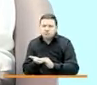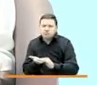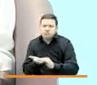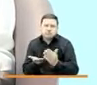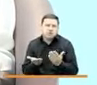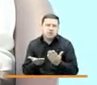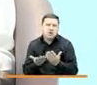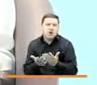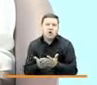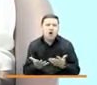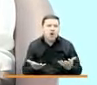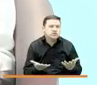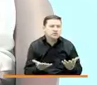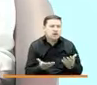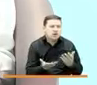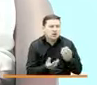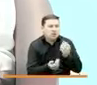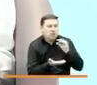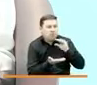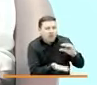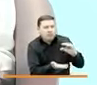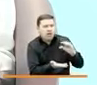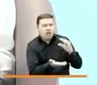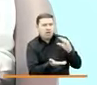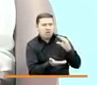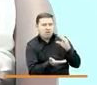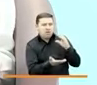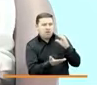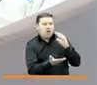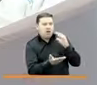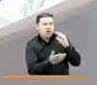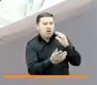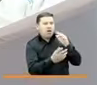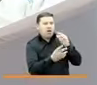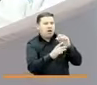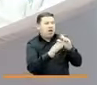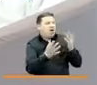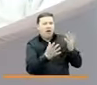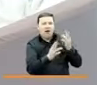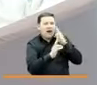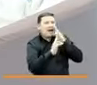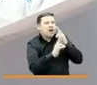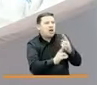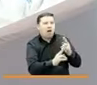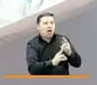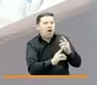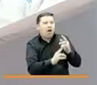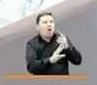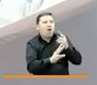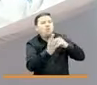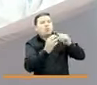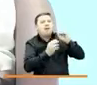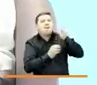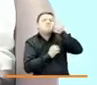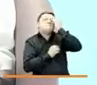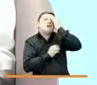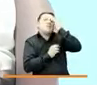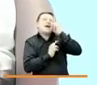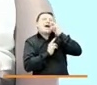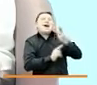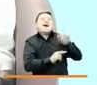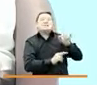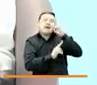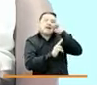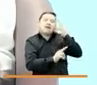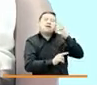con lo material, con lo económico, con las habitaciones, con la vuelta al territorio, y ahí